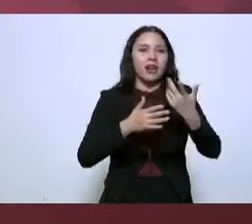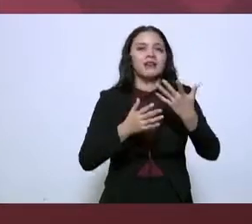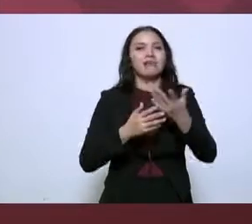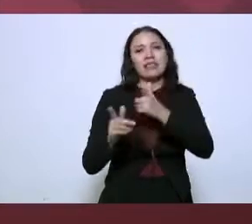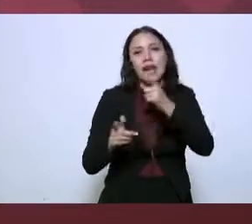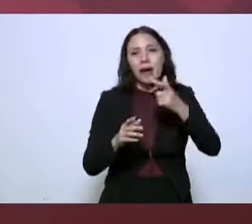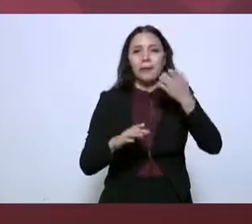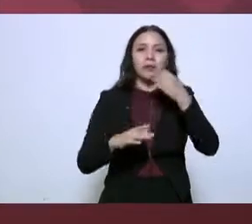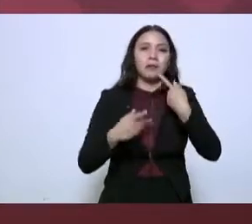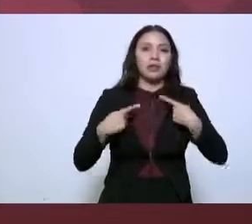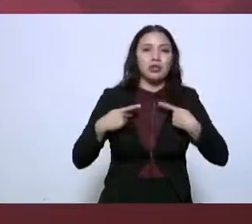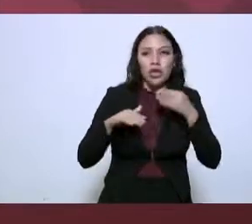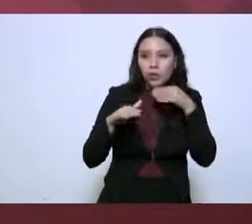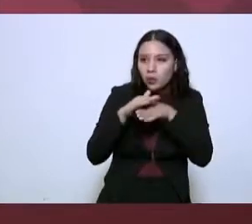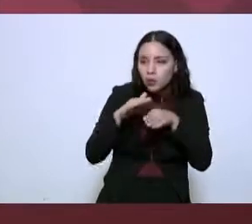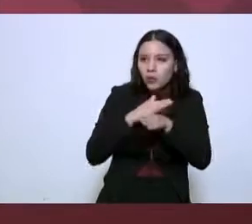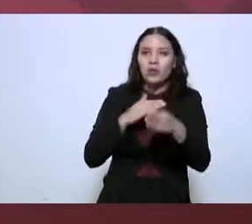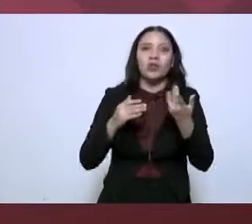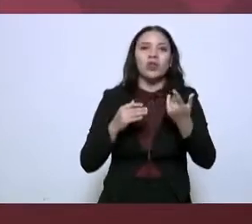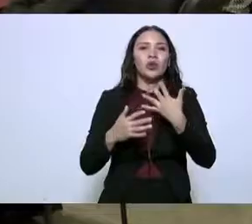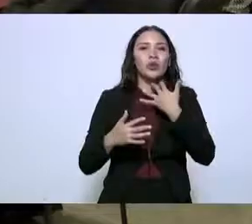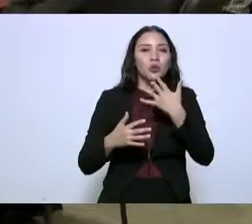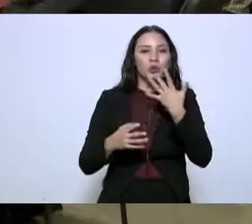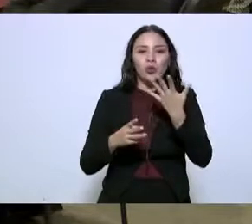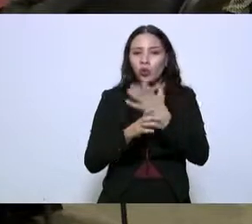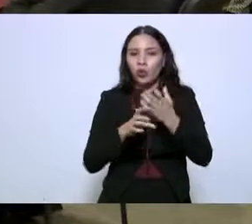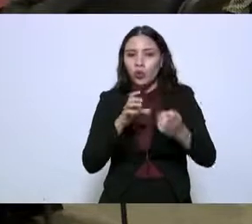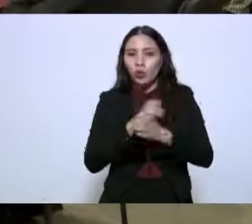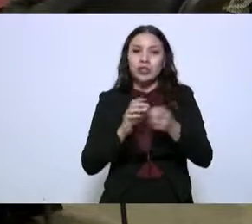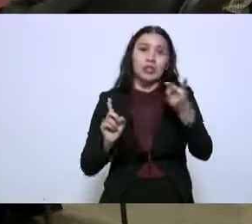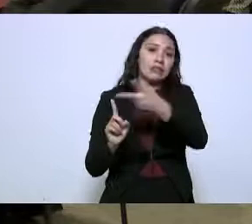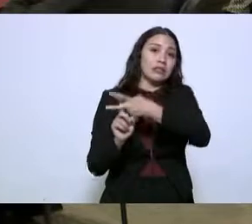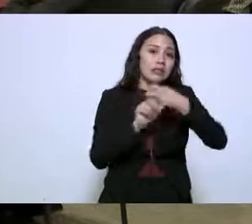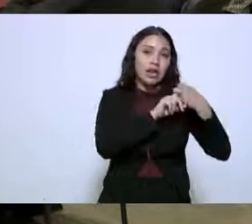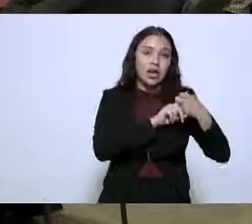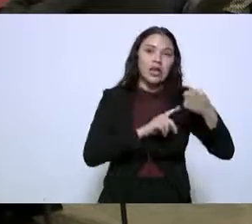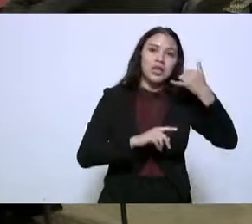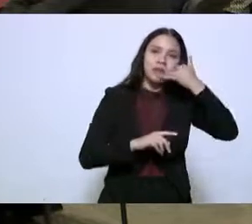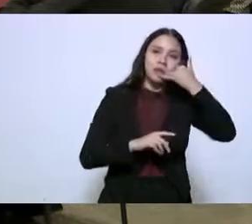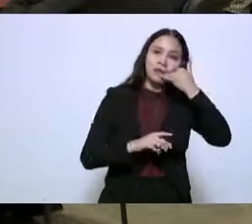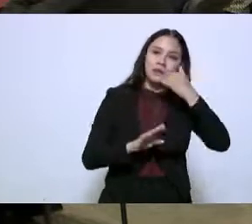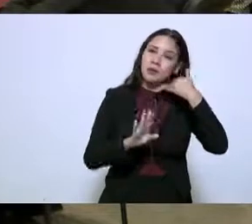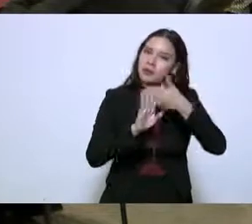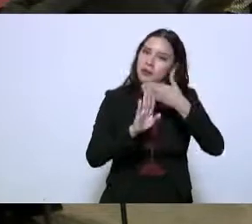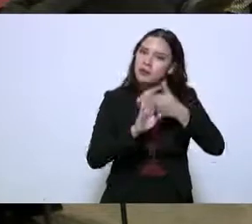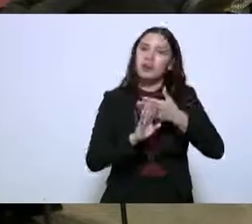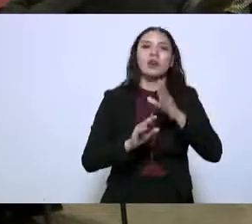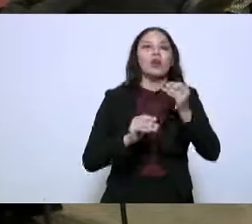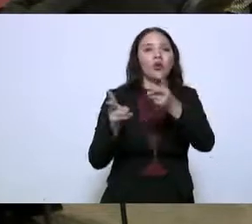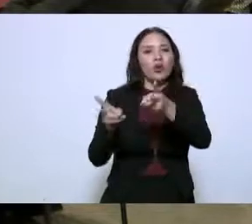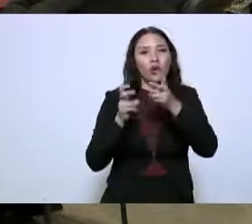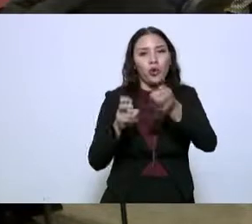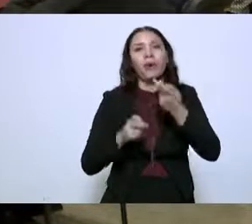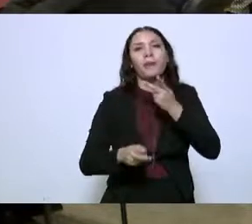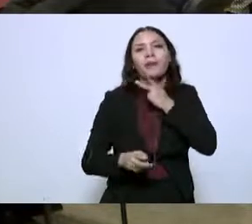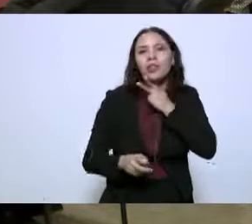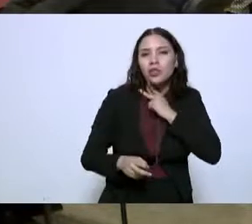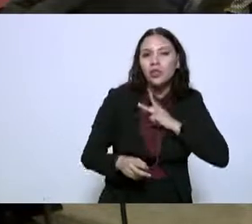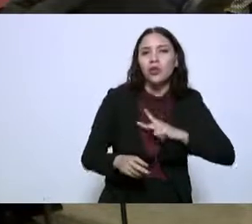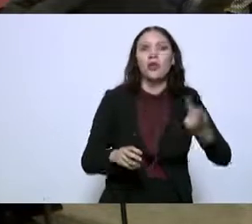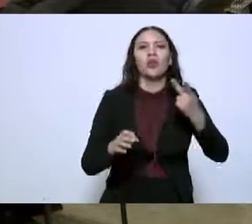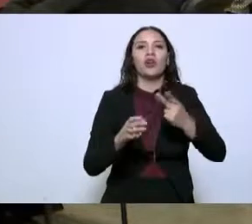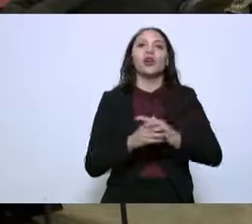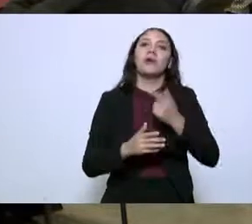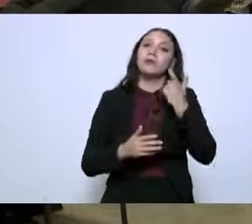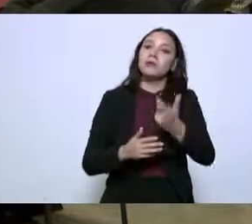indocumentados, de mercancías ilegales, el secuestro, la extorsión, robo de combustible, narcomenudeo y cobro de